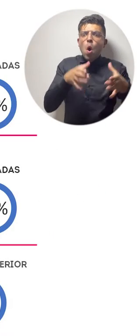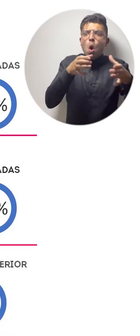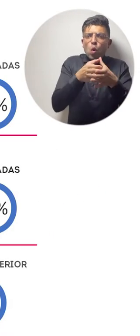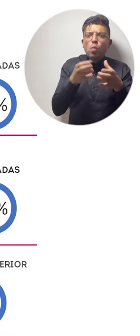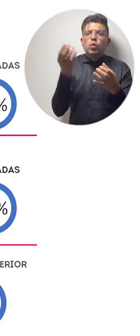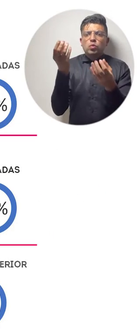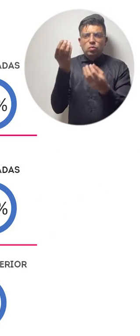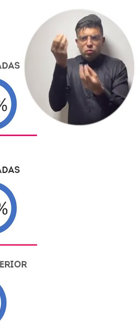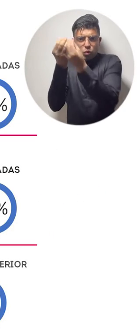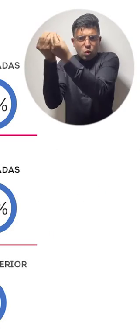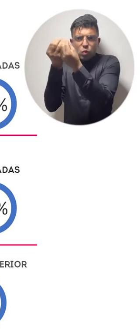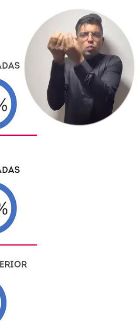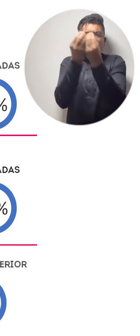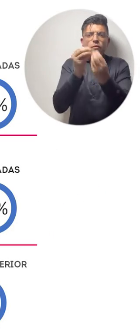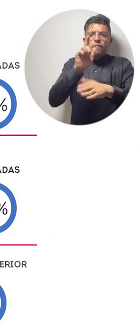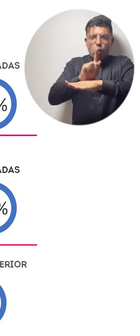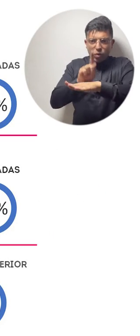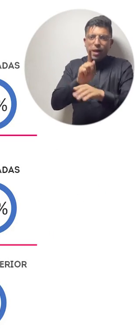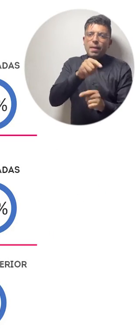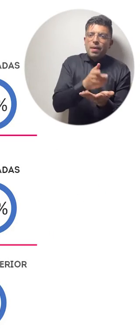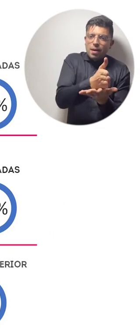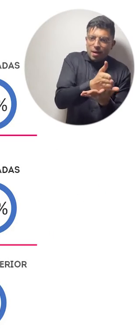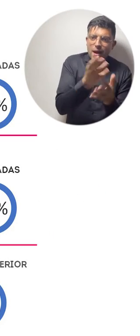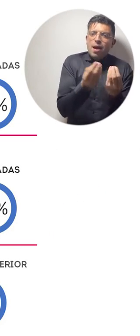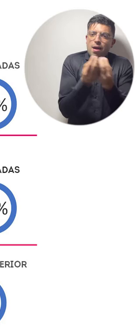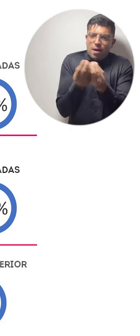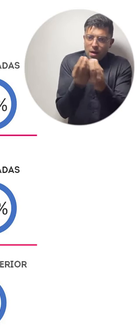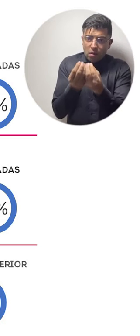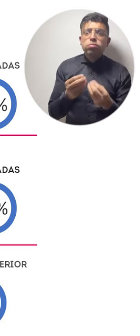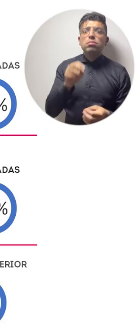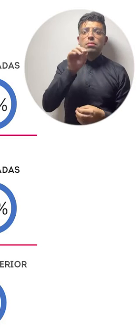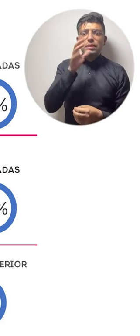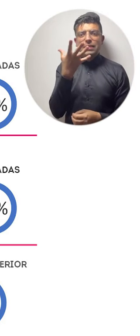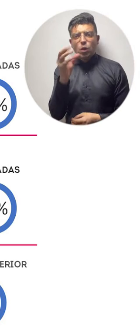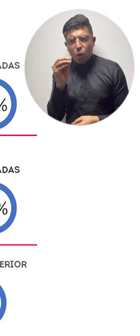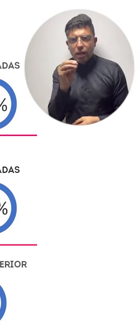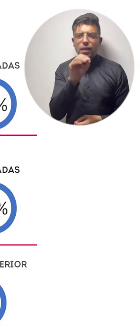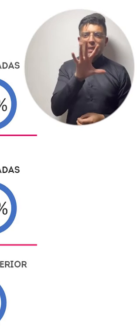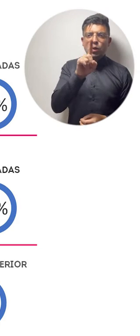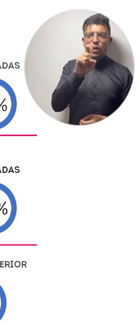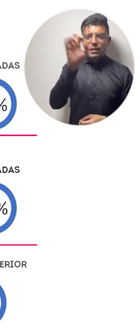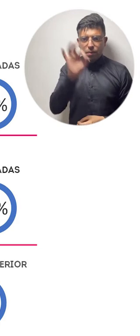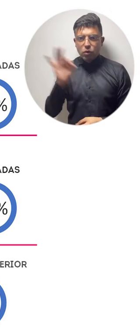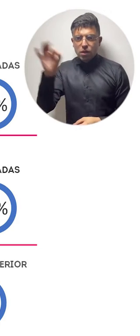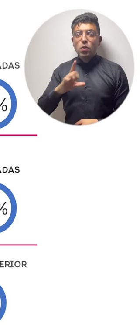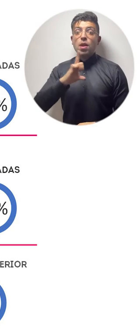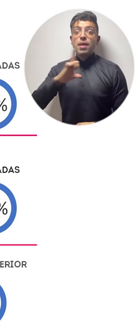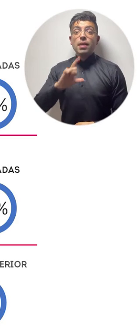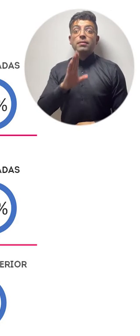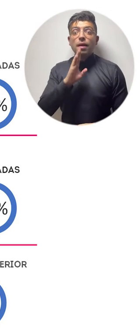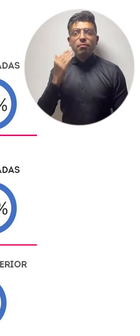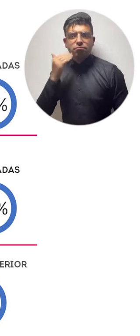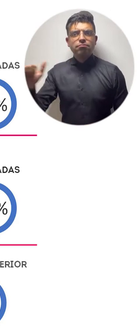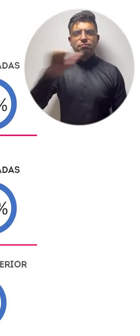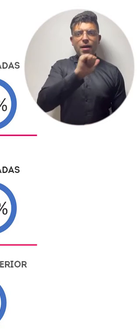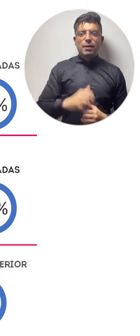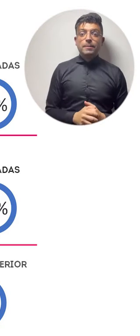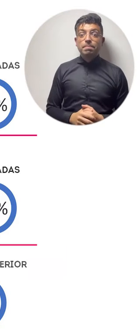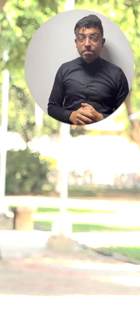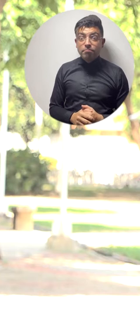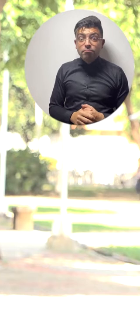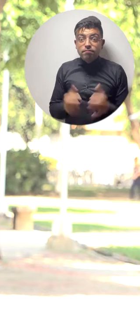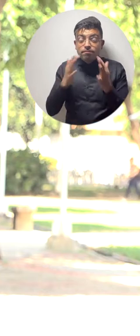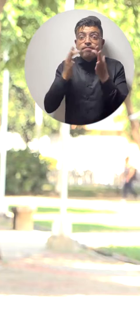el mismo estamento, en consejos de facultades y consejos de programas, el 50 y 56% respectivamente es liderado por